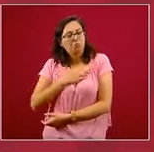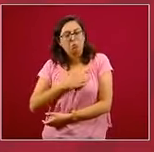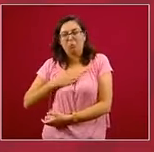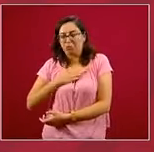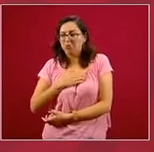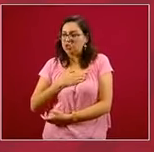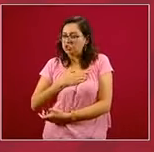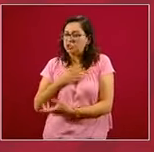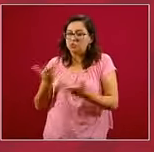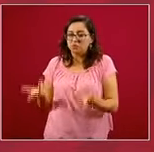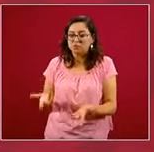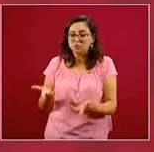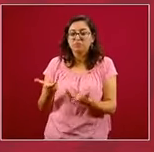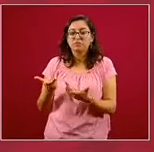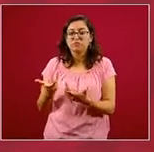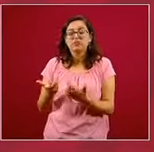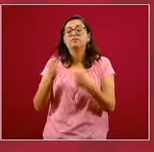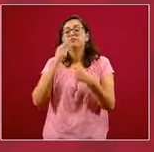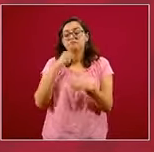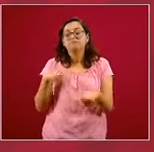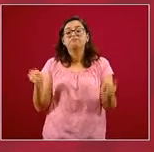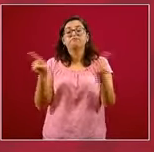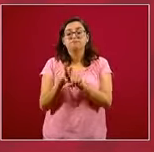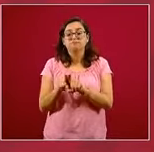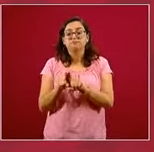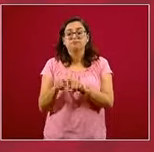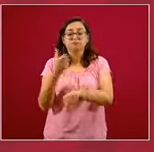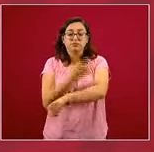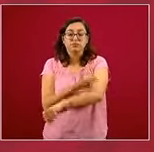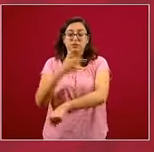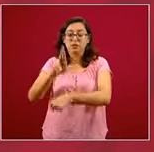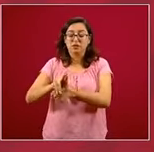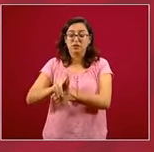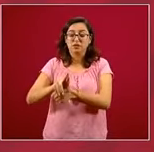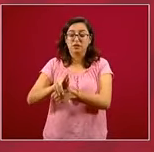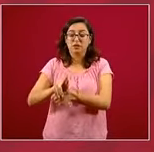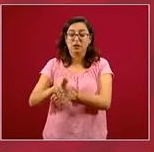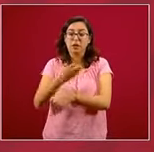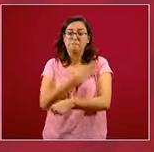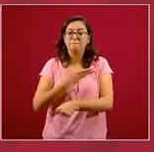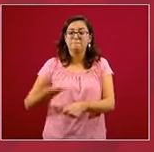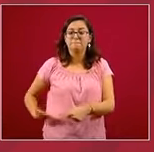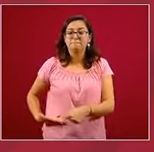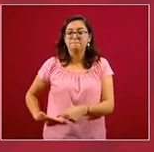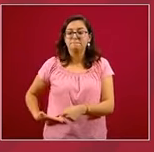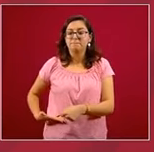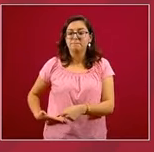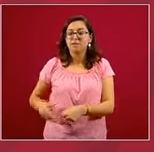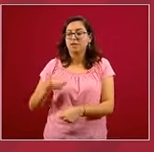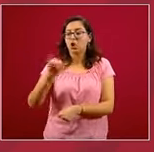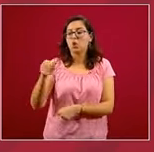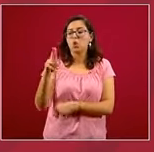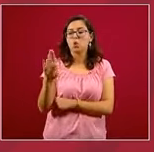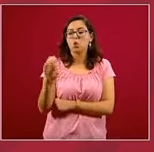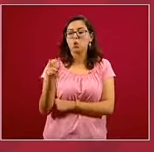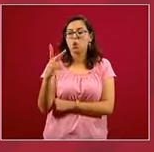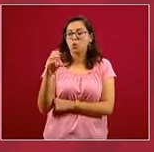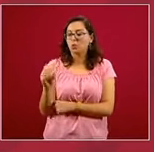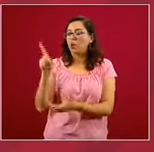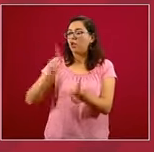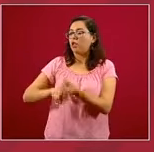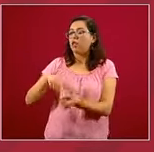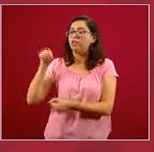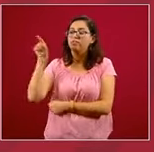tuve el gusto de conversar con el coordinador, el presidente de la Junta de Coordinación Política del